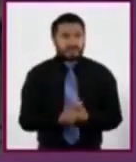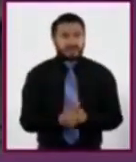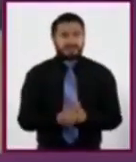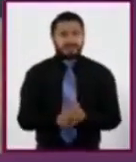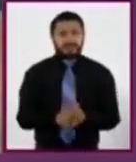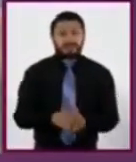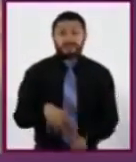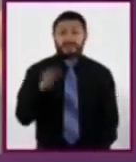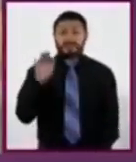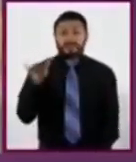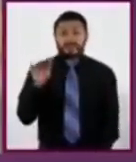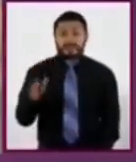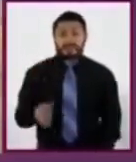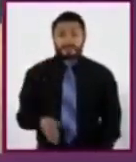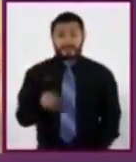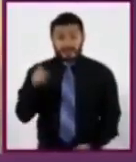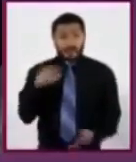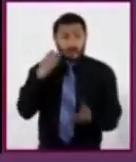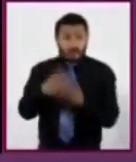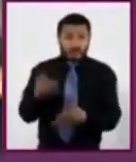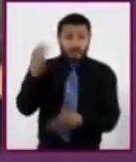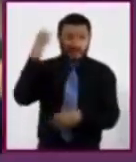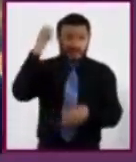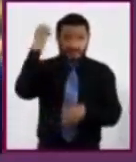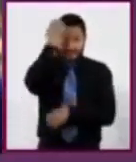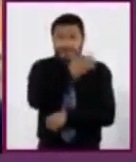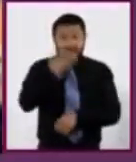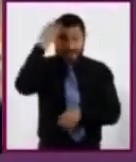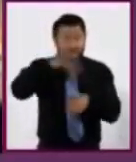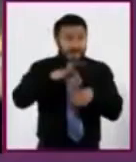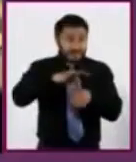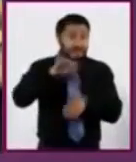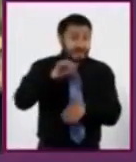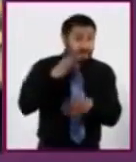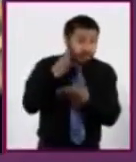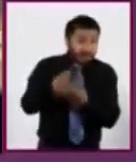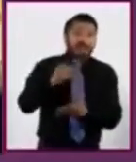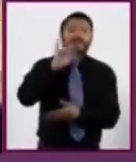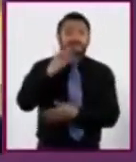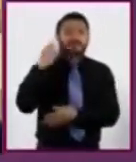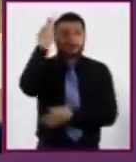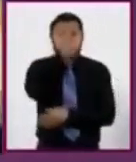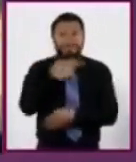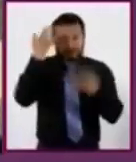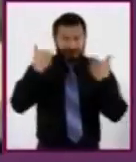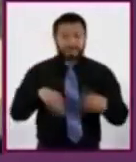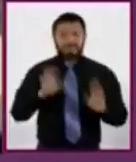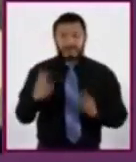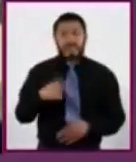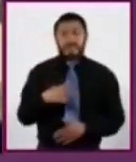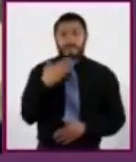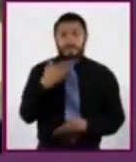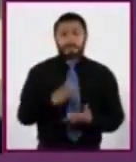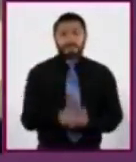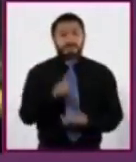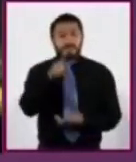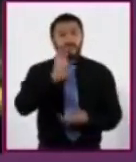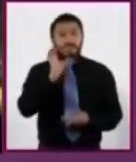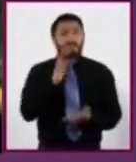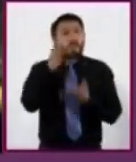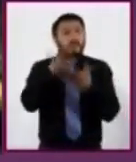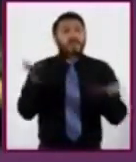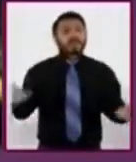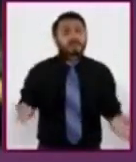Oye, ¿sí fuiste al examen médico? Sí, ya me revisaron. Y estoy bien. ¿Cuándo vas ir tú?